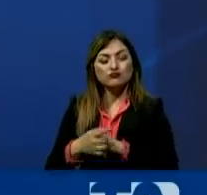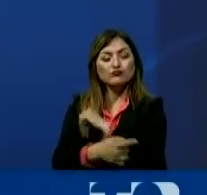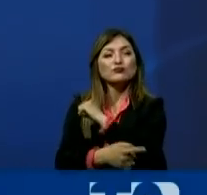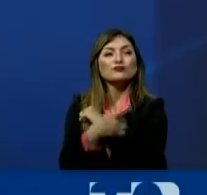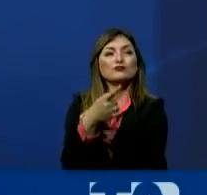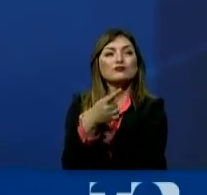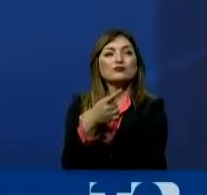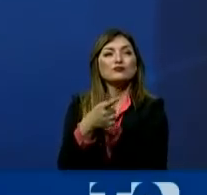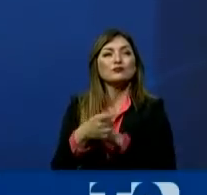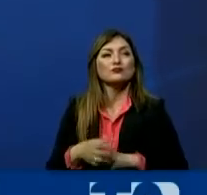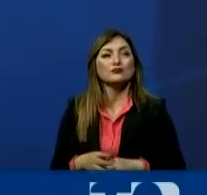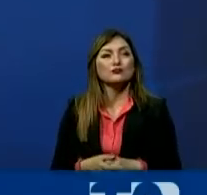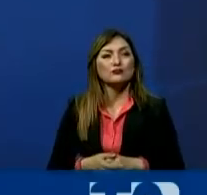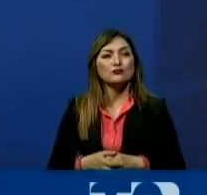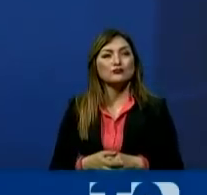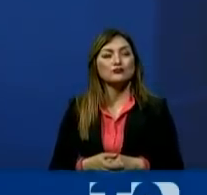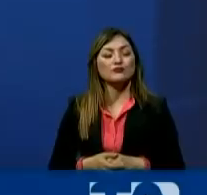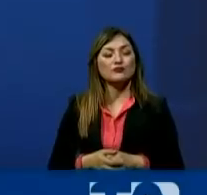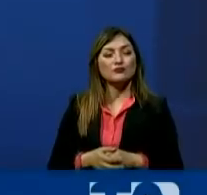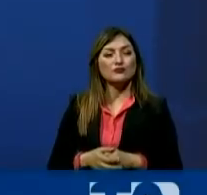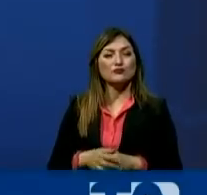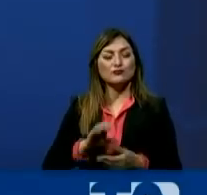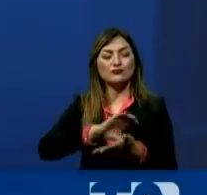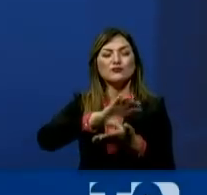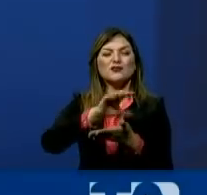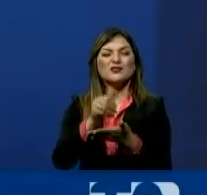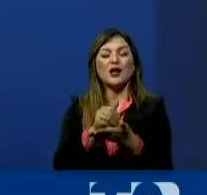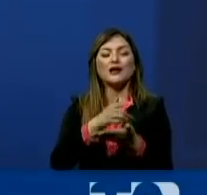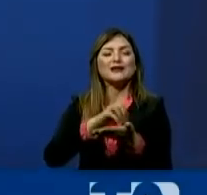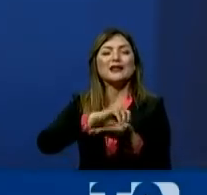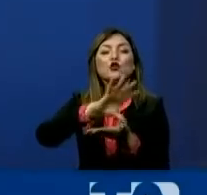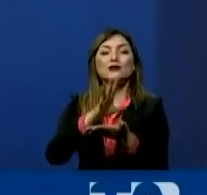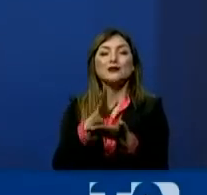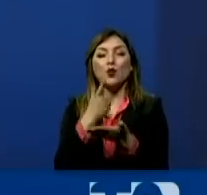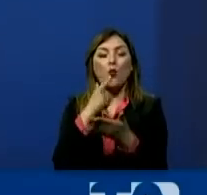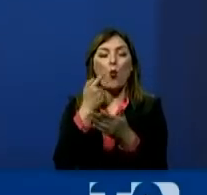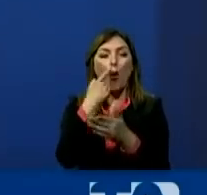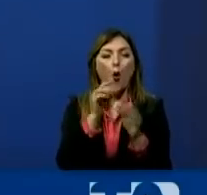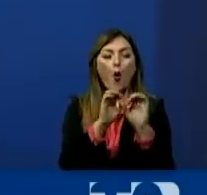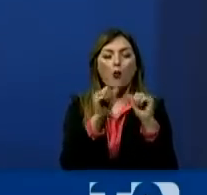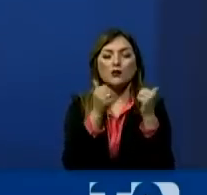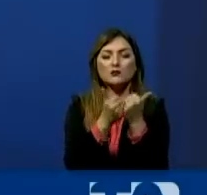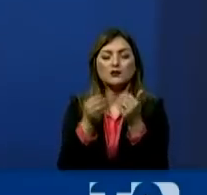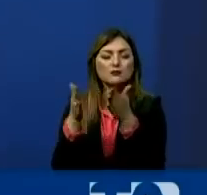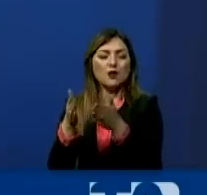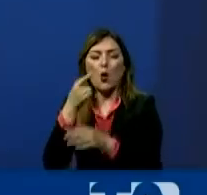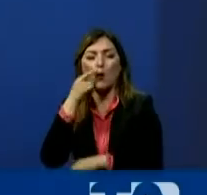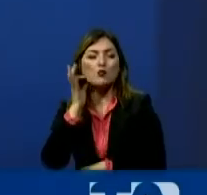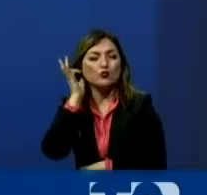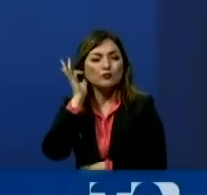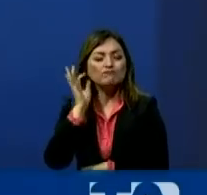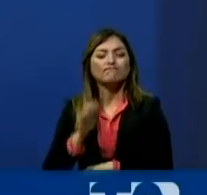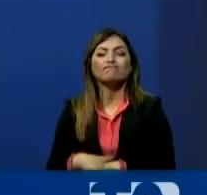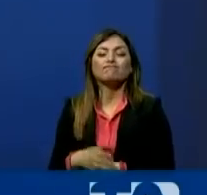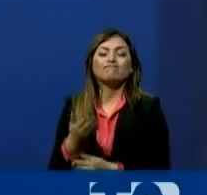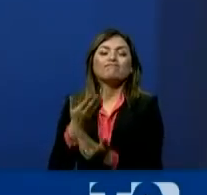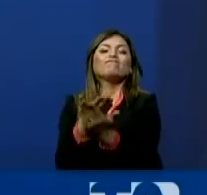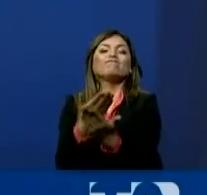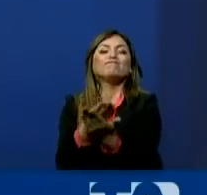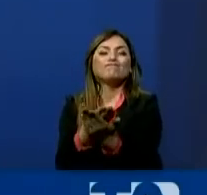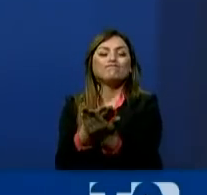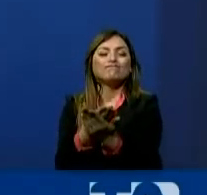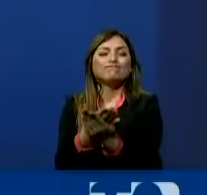sanciones a un legislador, a una legisladora, por haber cometido alguna infracción, tiene que